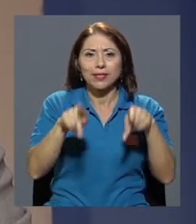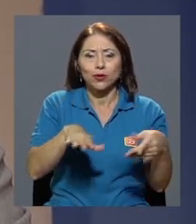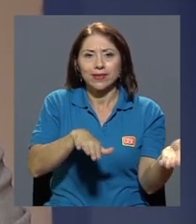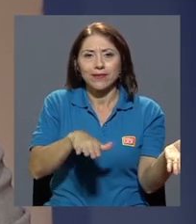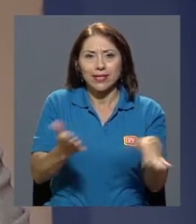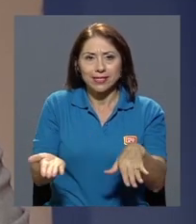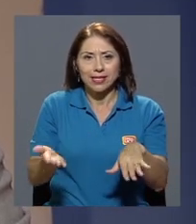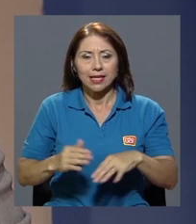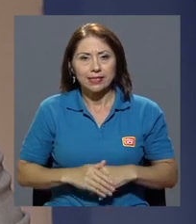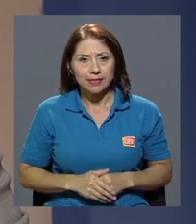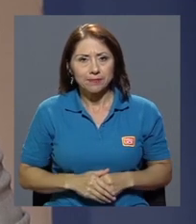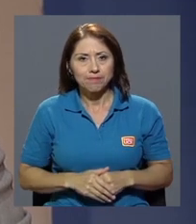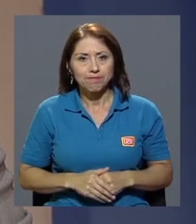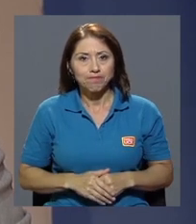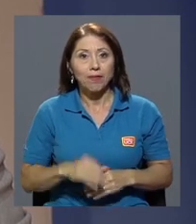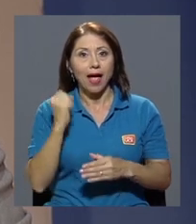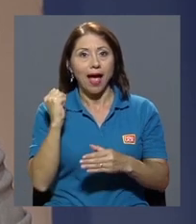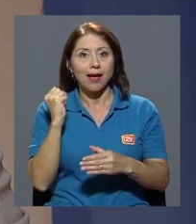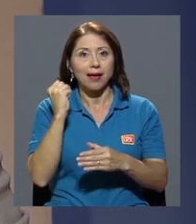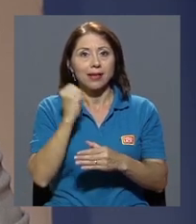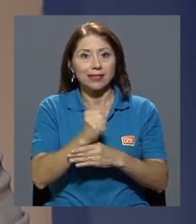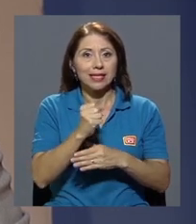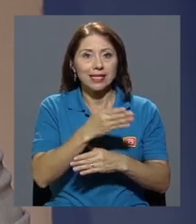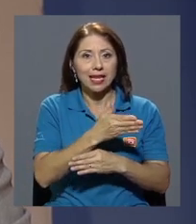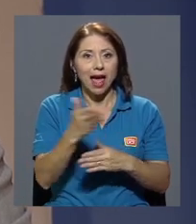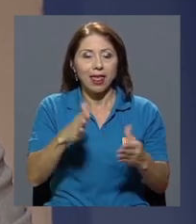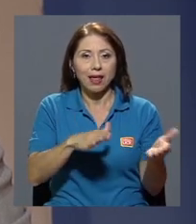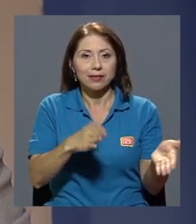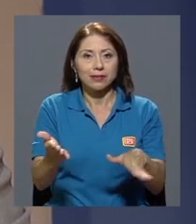fallecidas, asesinadas.